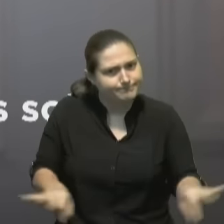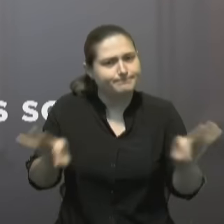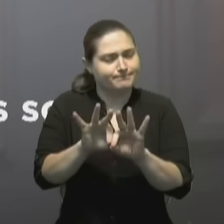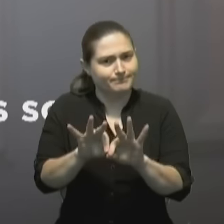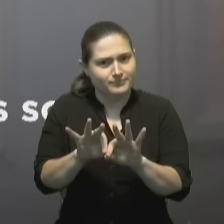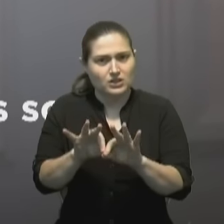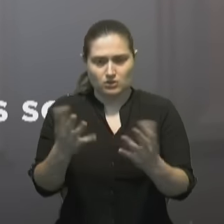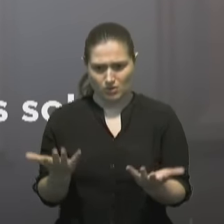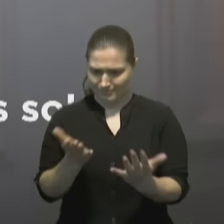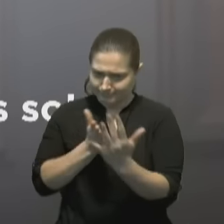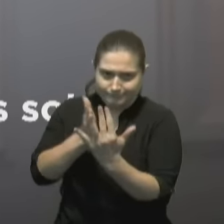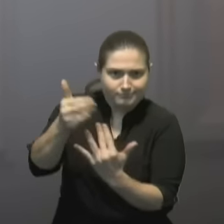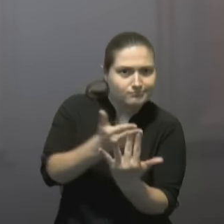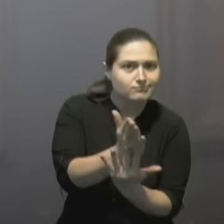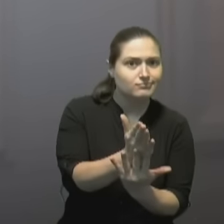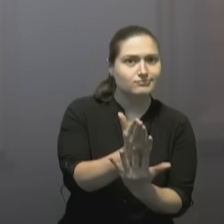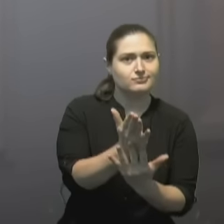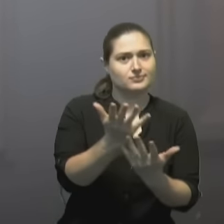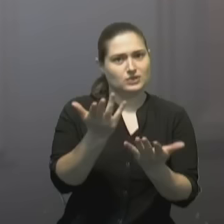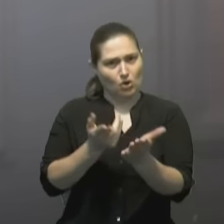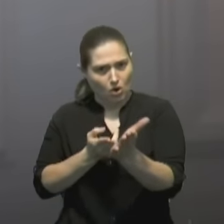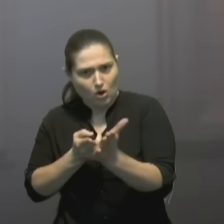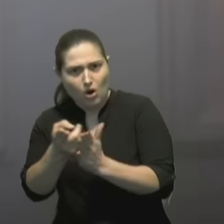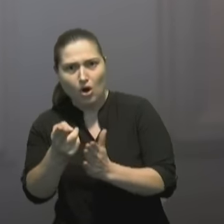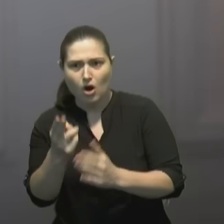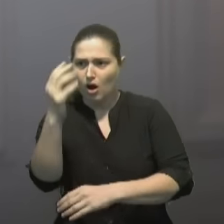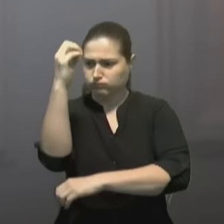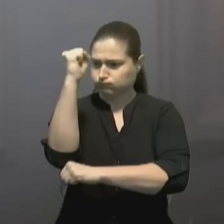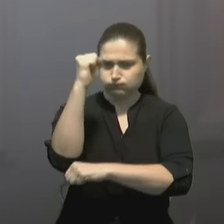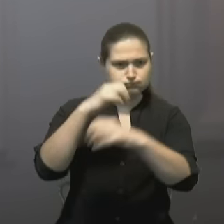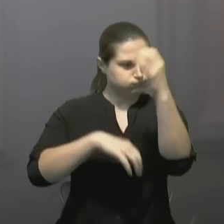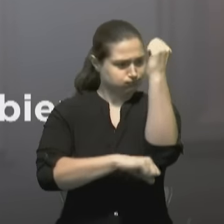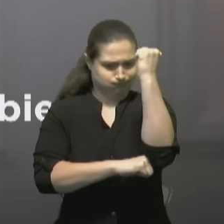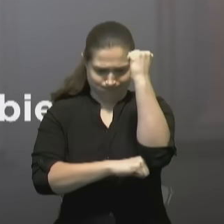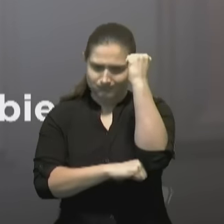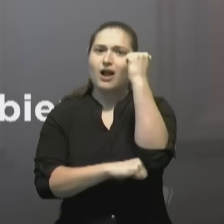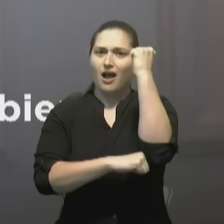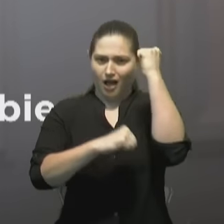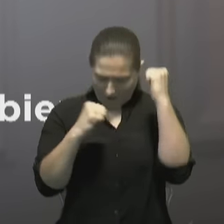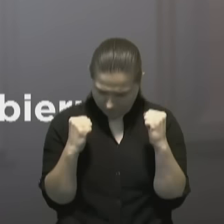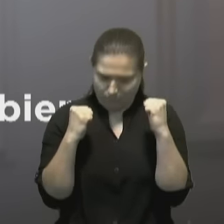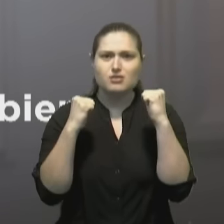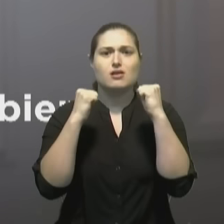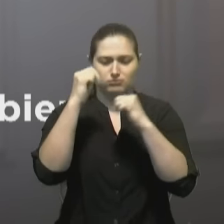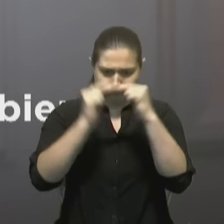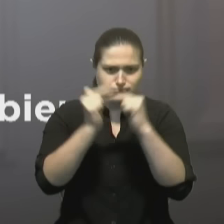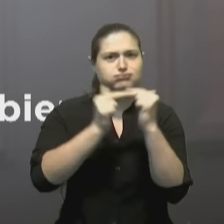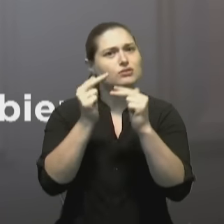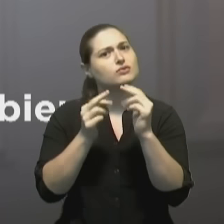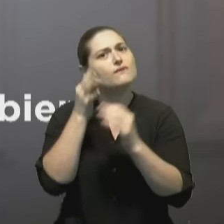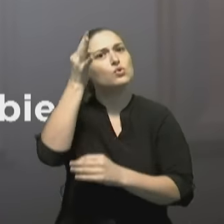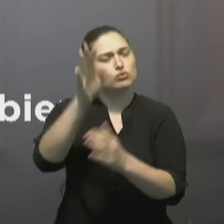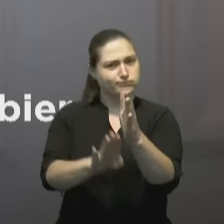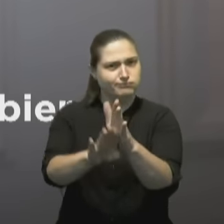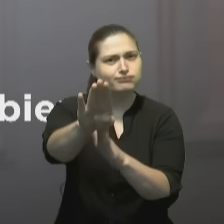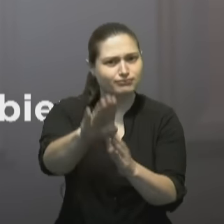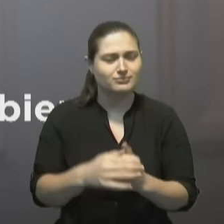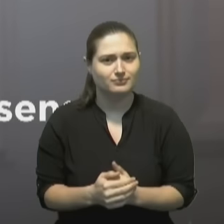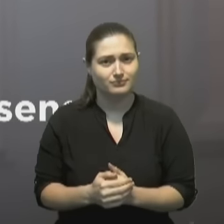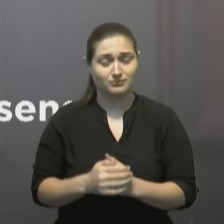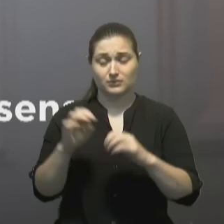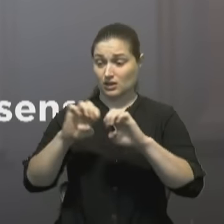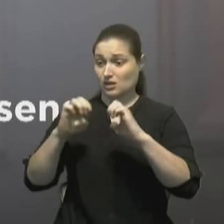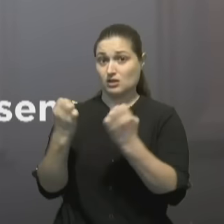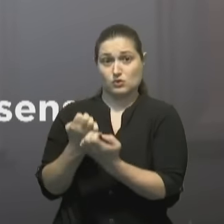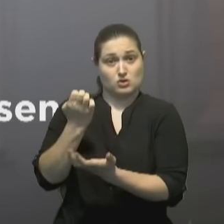son los pilares sobre los que debemos de construir nuestro futuro. Como ustedes saben, el equipo económico del gobierno